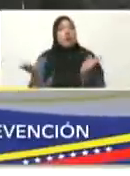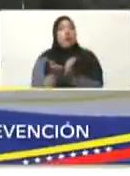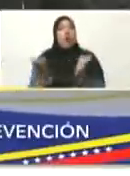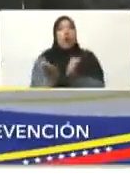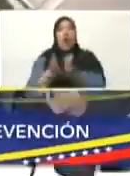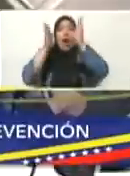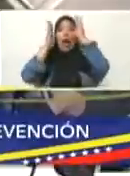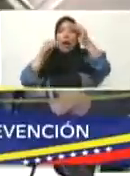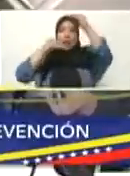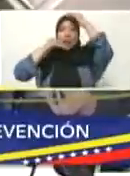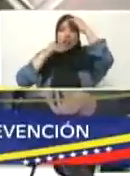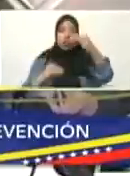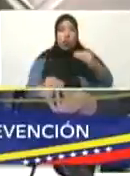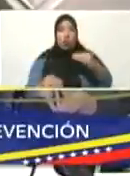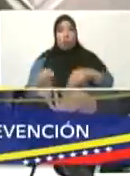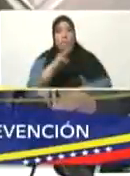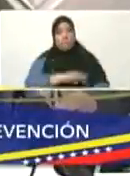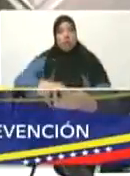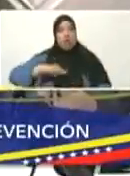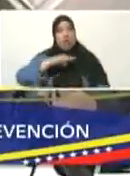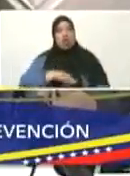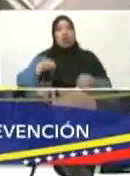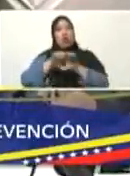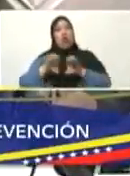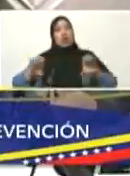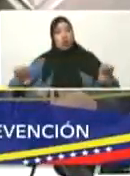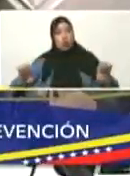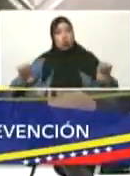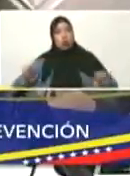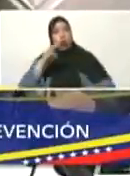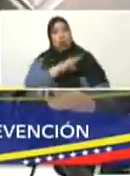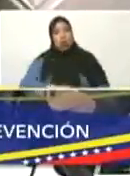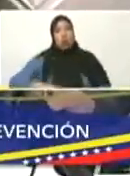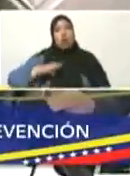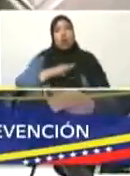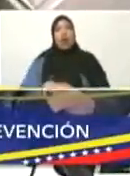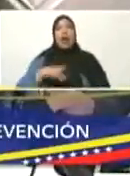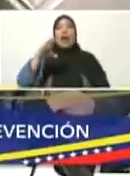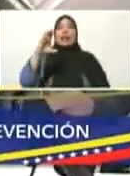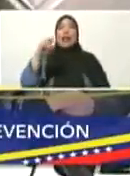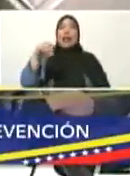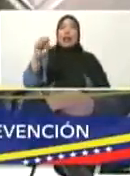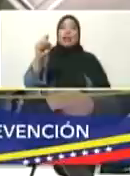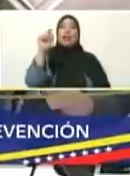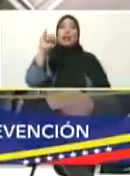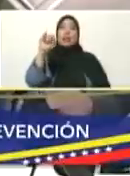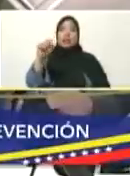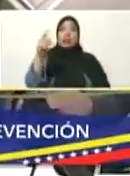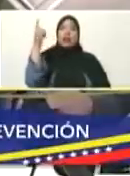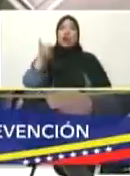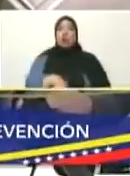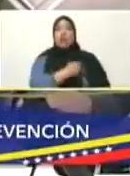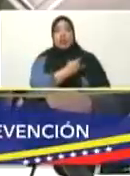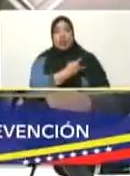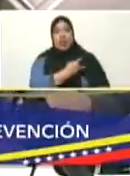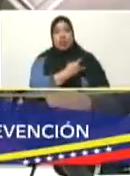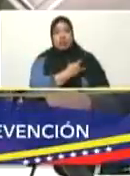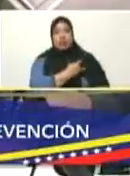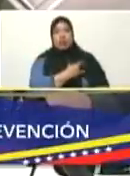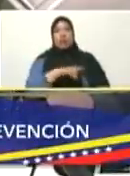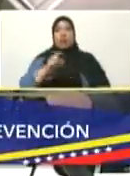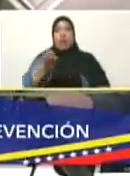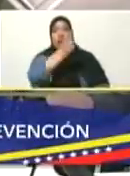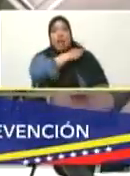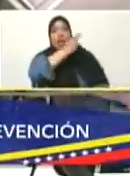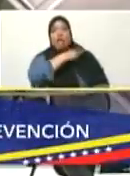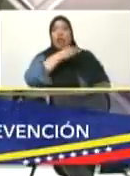ministra, Yelitze Santaella. Atención, ministra, Tibisay Lucena. Atención, jefes de